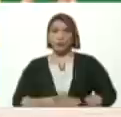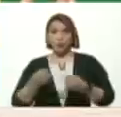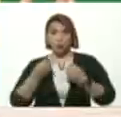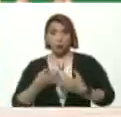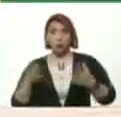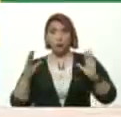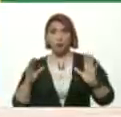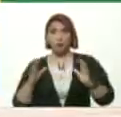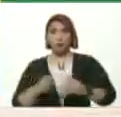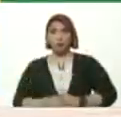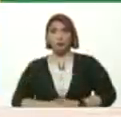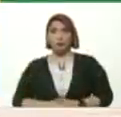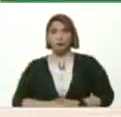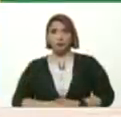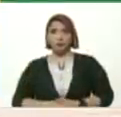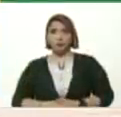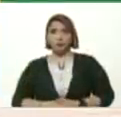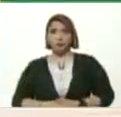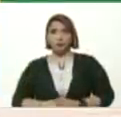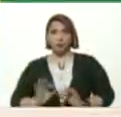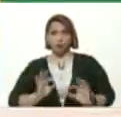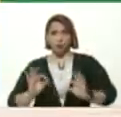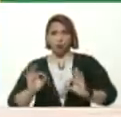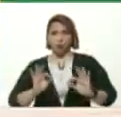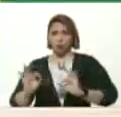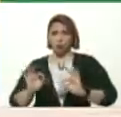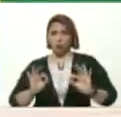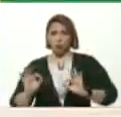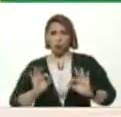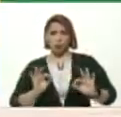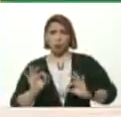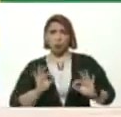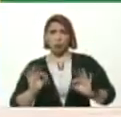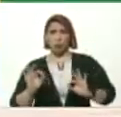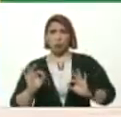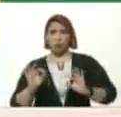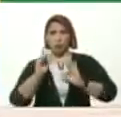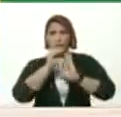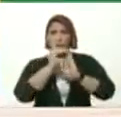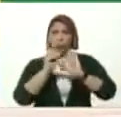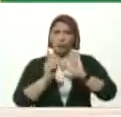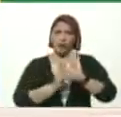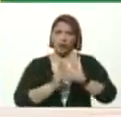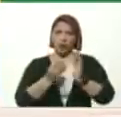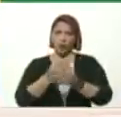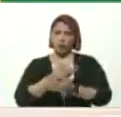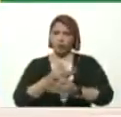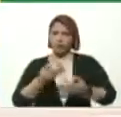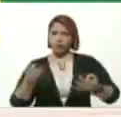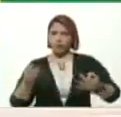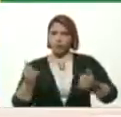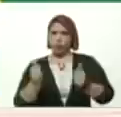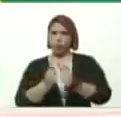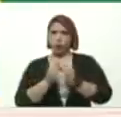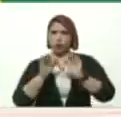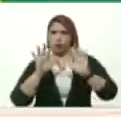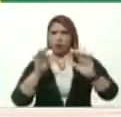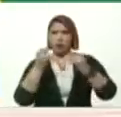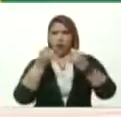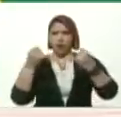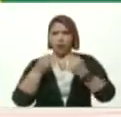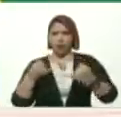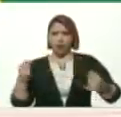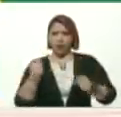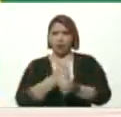Han preparado Verdaderamente Un documento Extraordinario Con diez líneas De trabajo